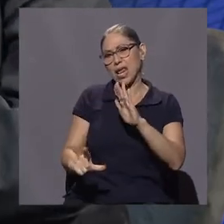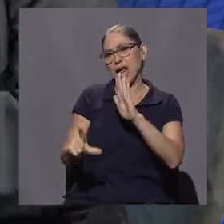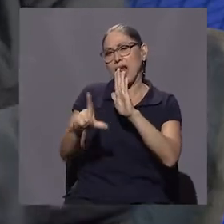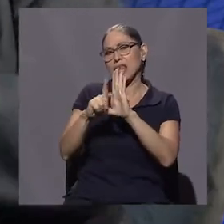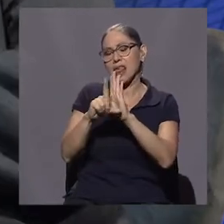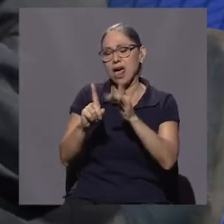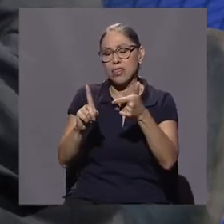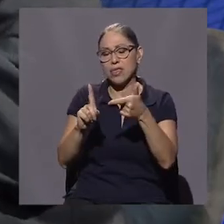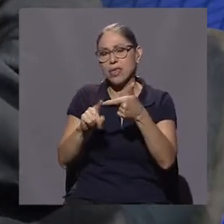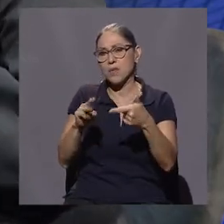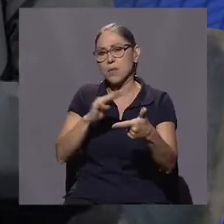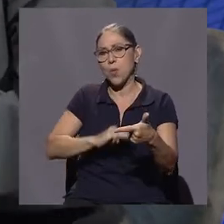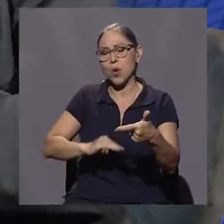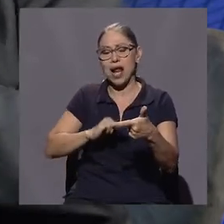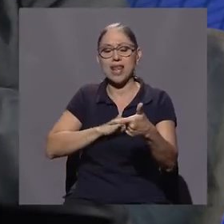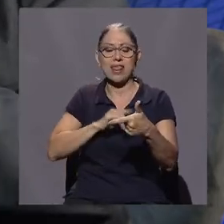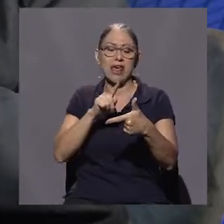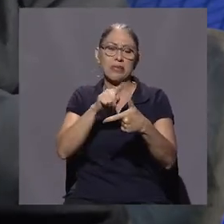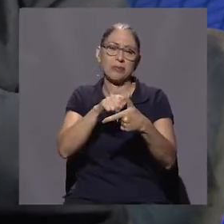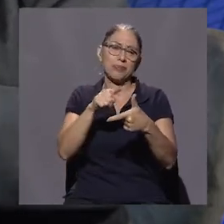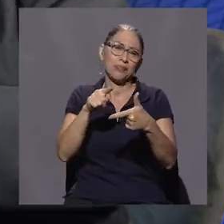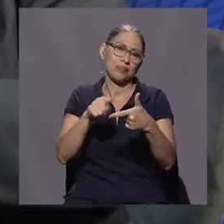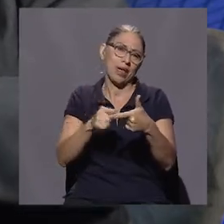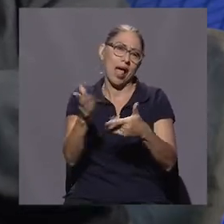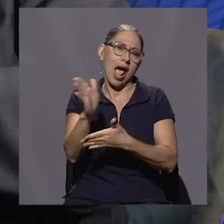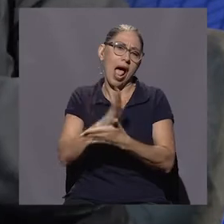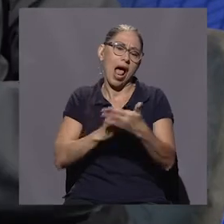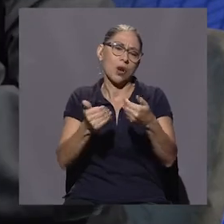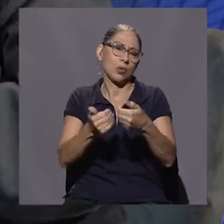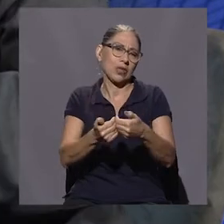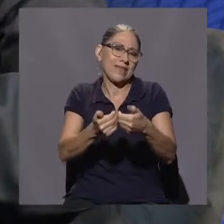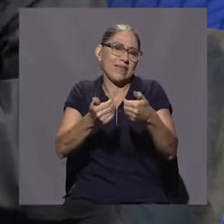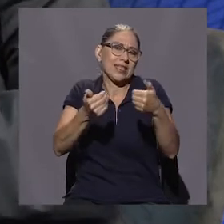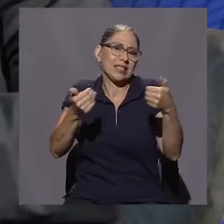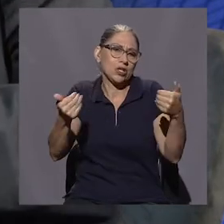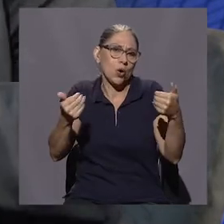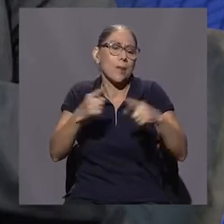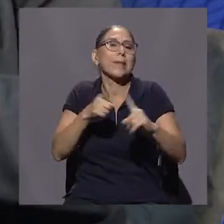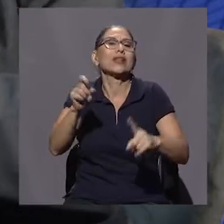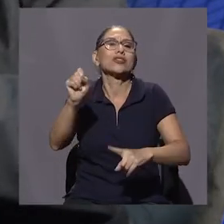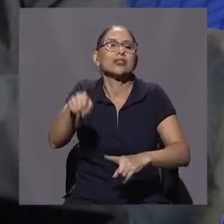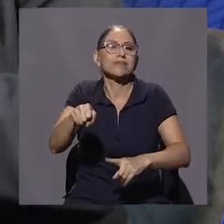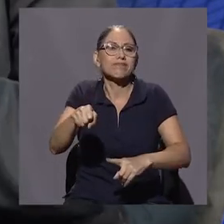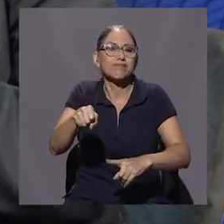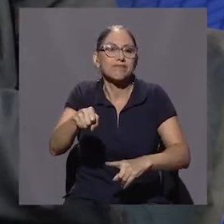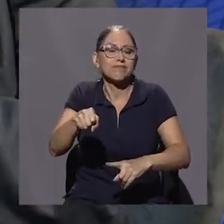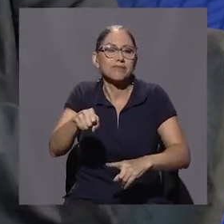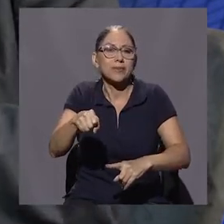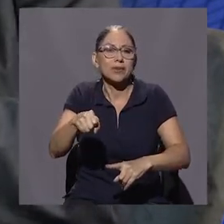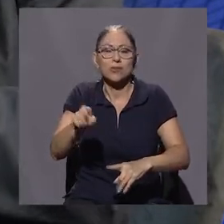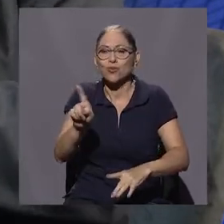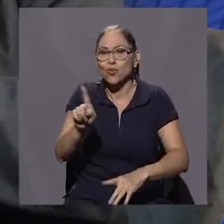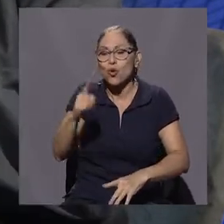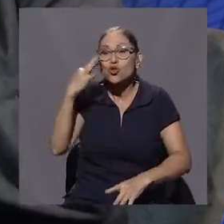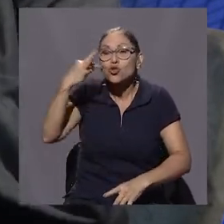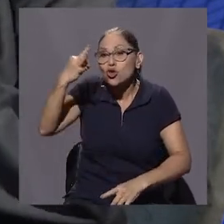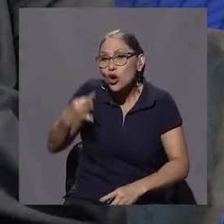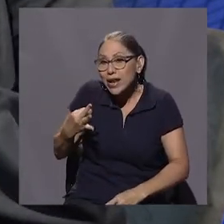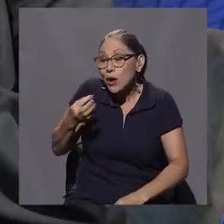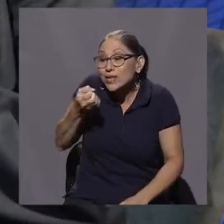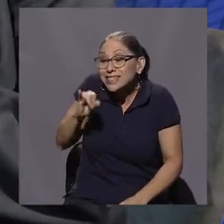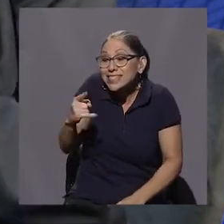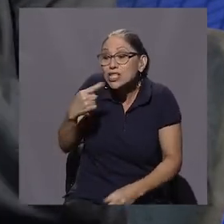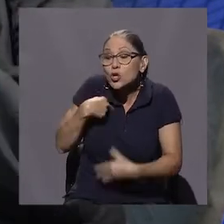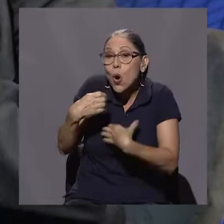una línea de división un tanto tenue, pero existe. No, yo creo que si yo hago